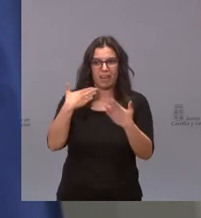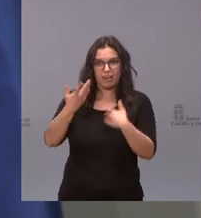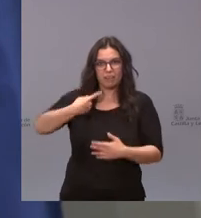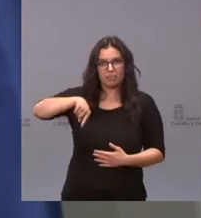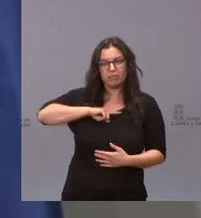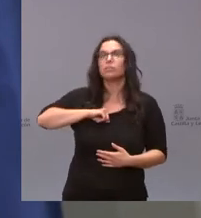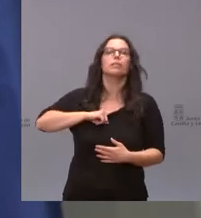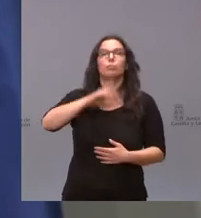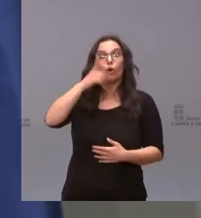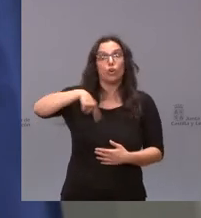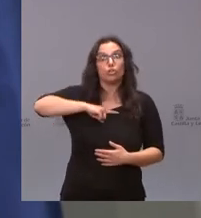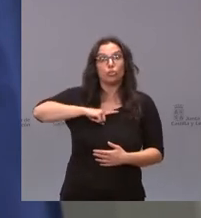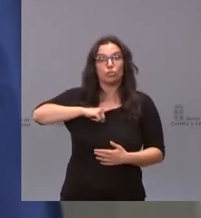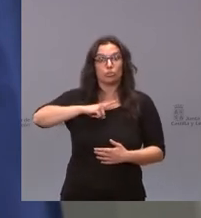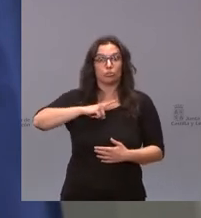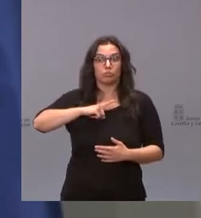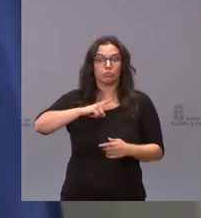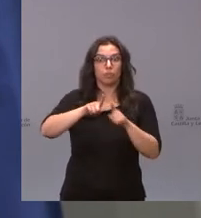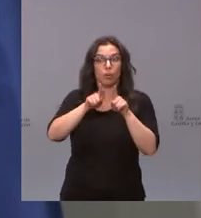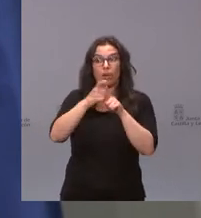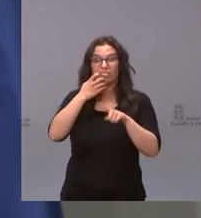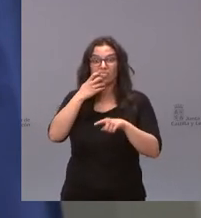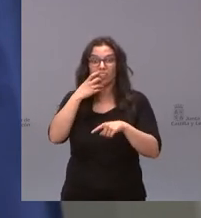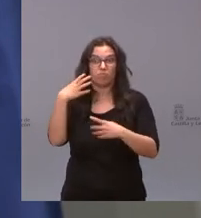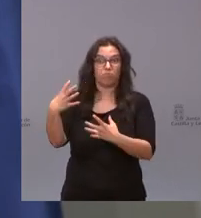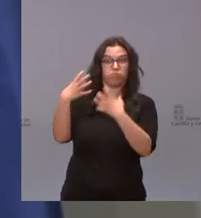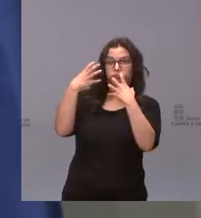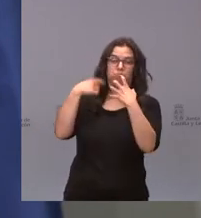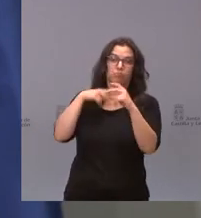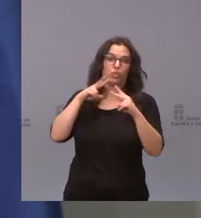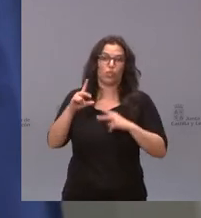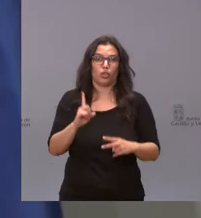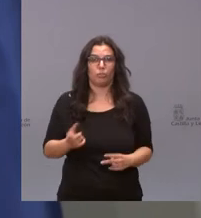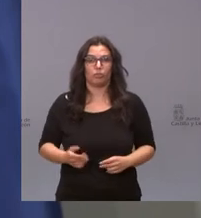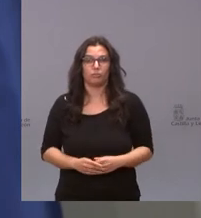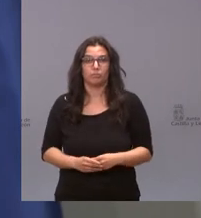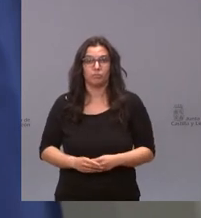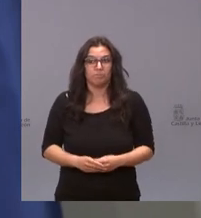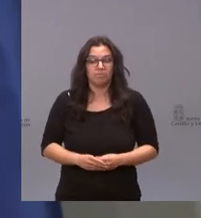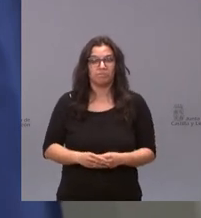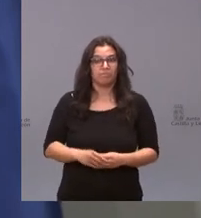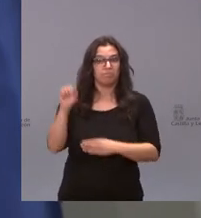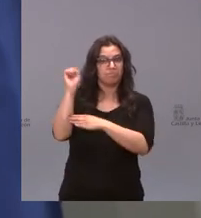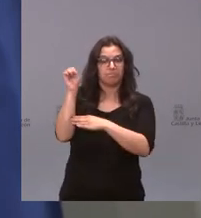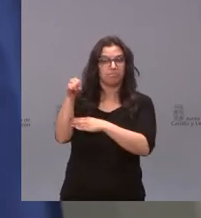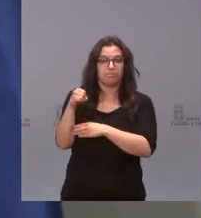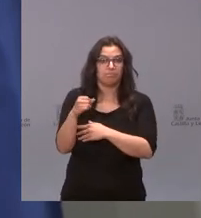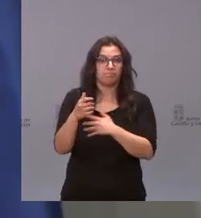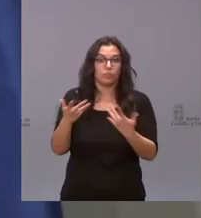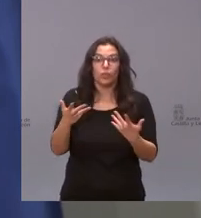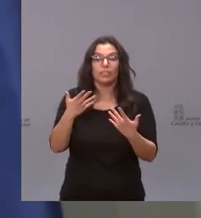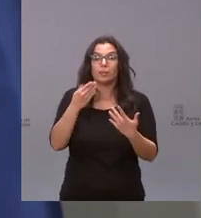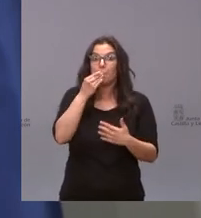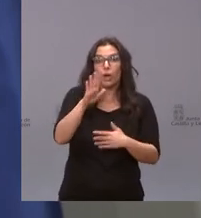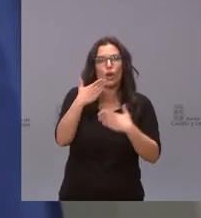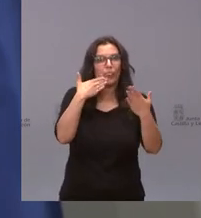administración no responde a esa manera de negociar y no va a responder por tanto más diálogo que nunca